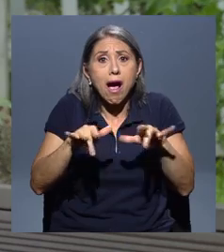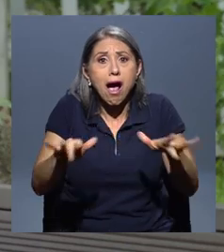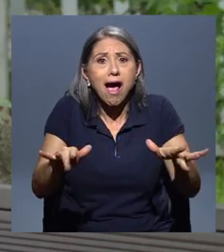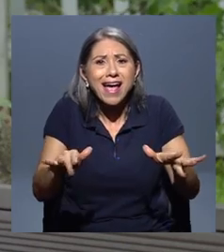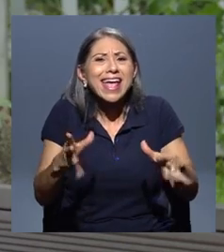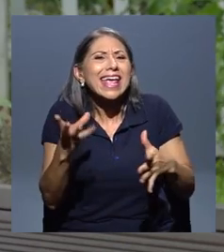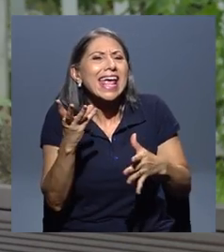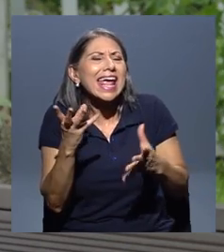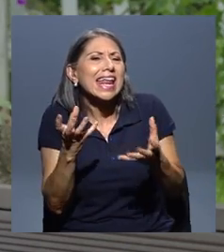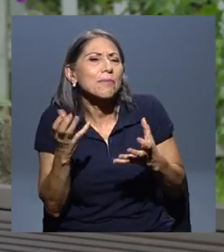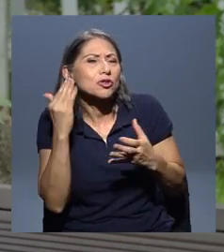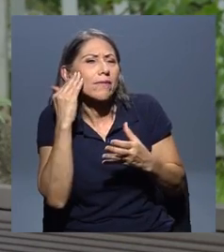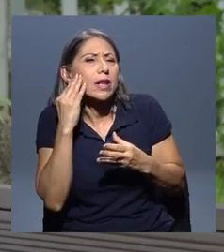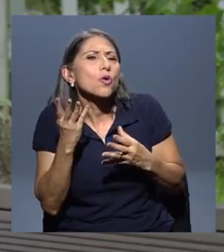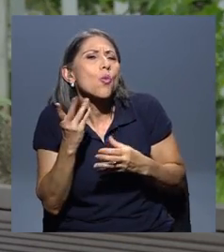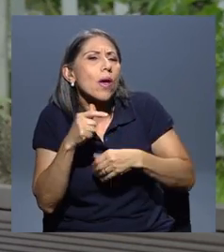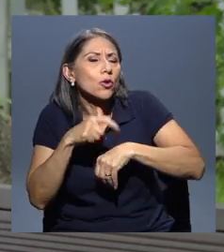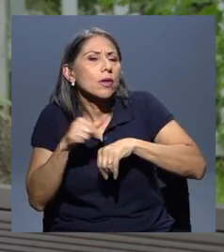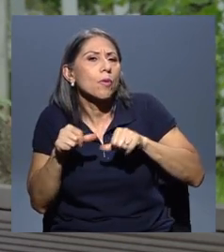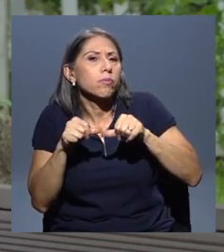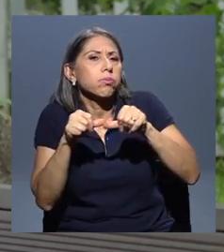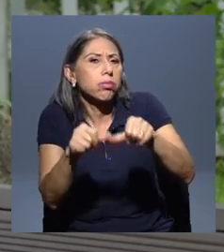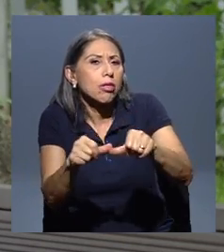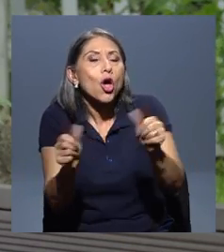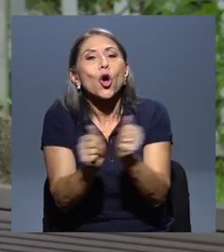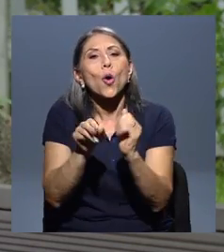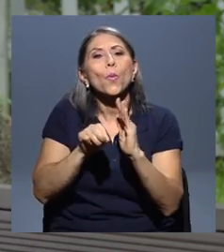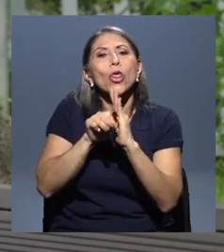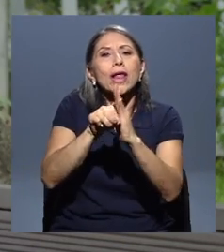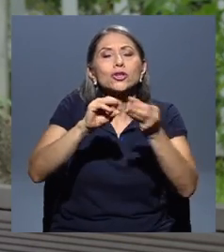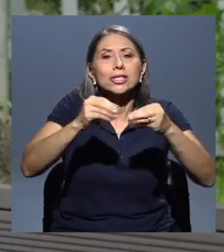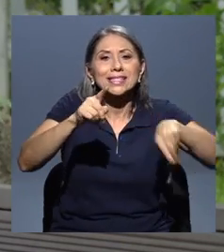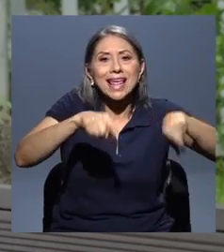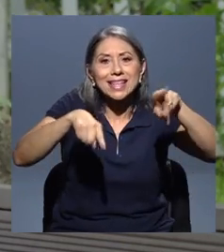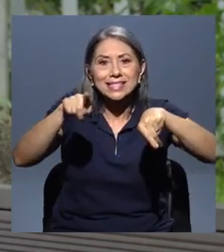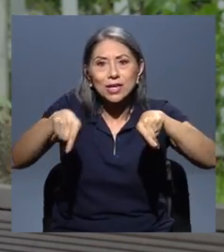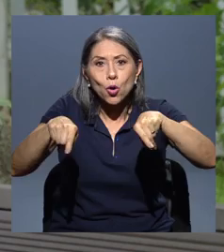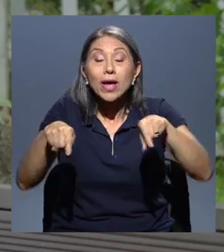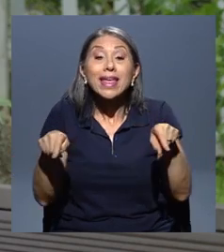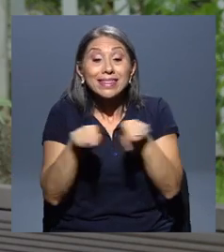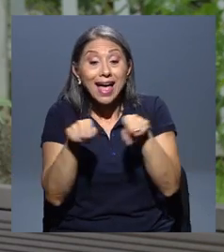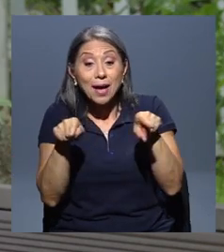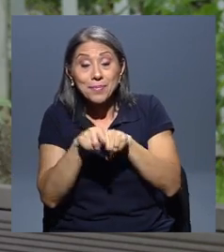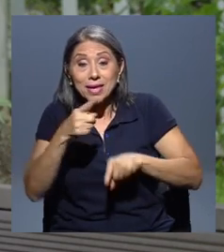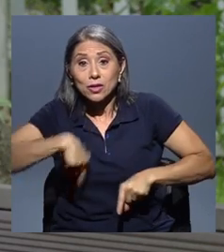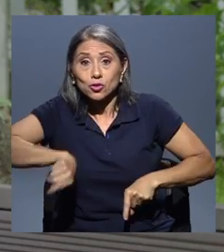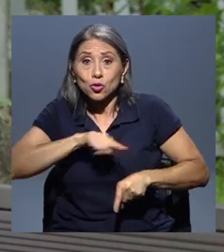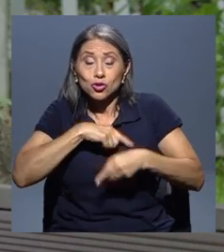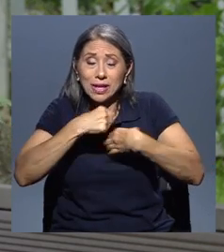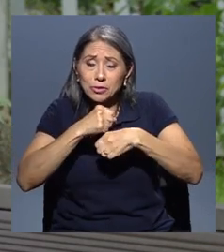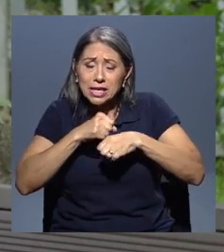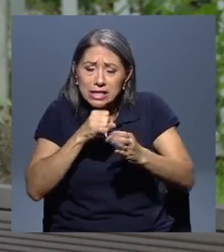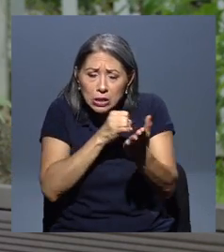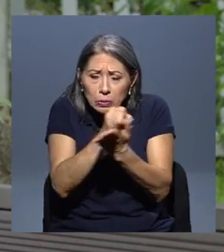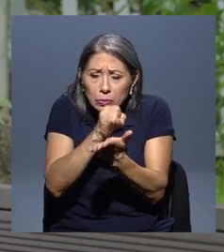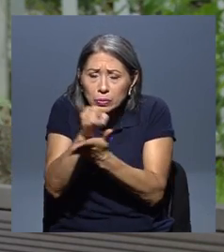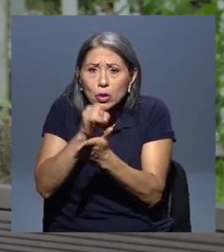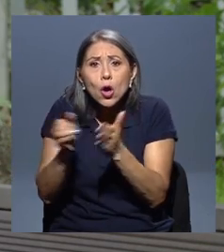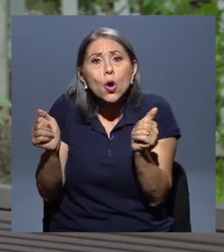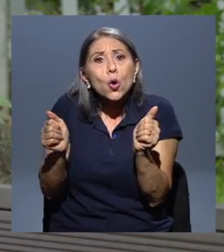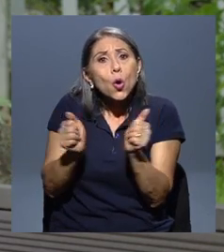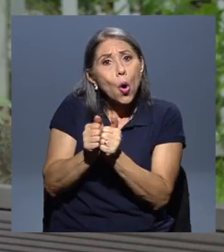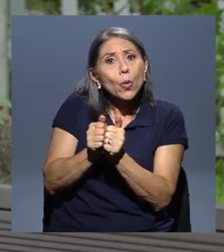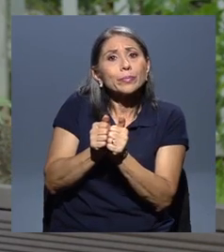de estimación estadístico, también hemos desarrollado iniciativas que tienen que ver con las medidas de contención. ¿Eso qué quiere decir? Estamos desarrollando